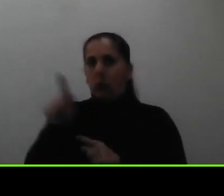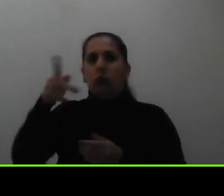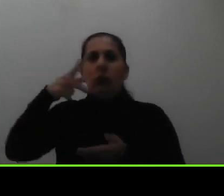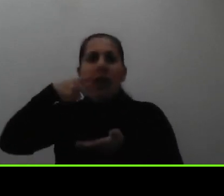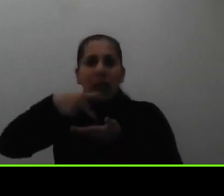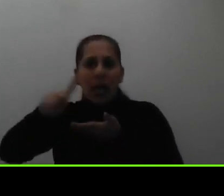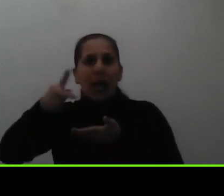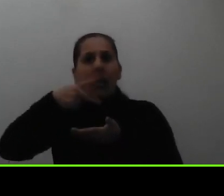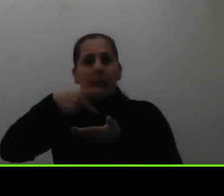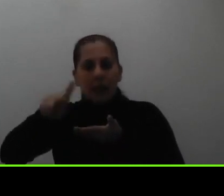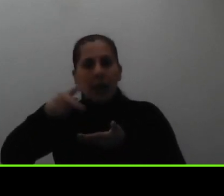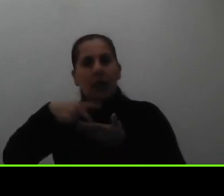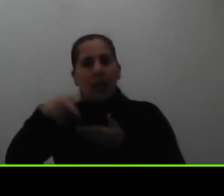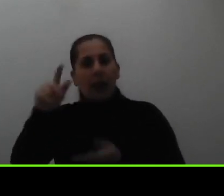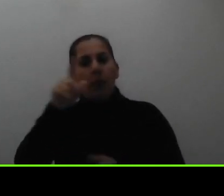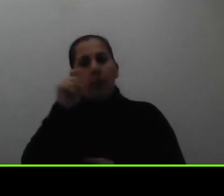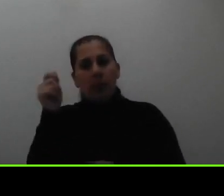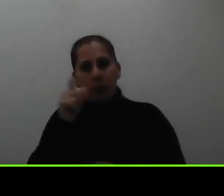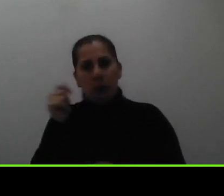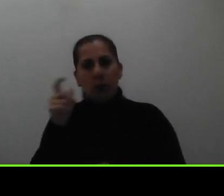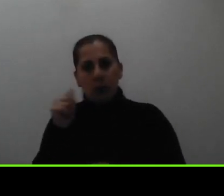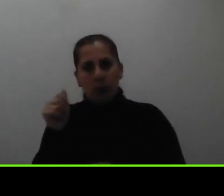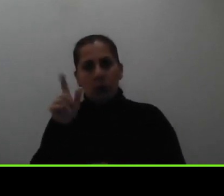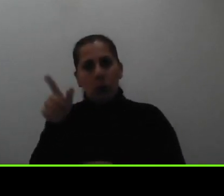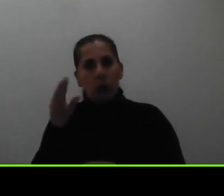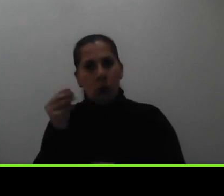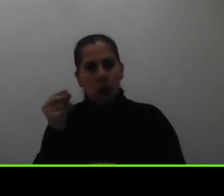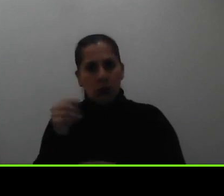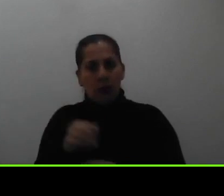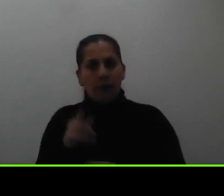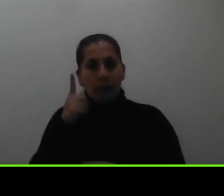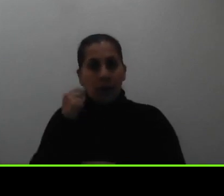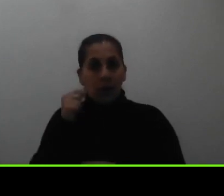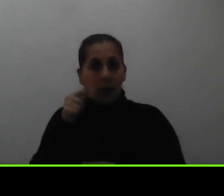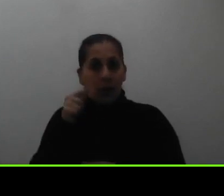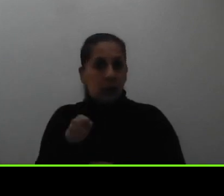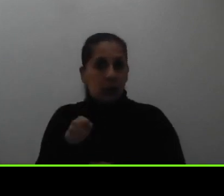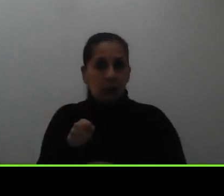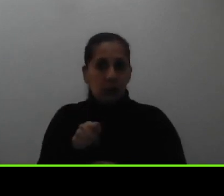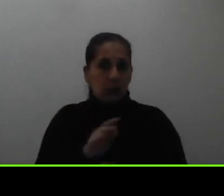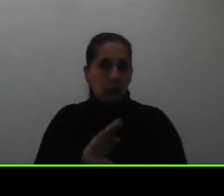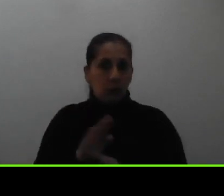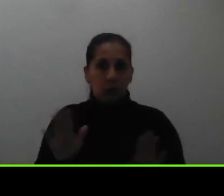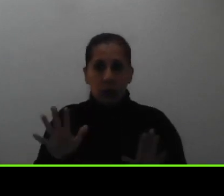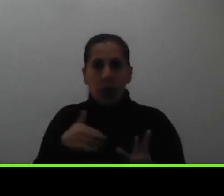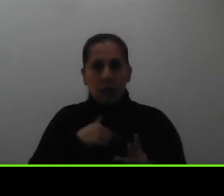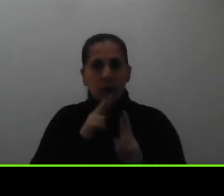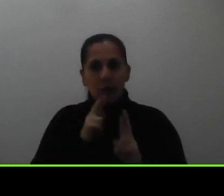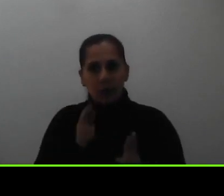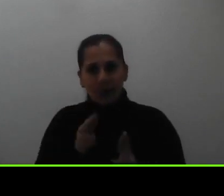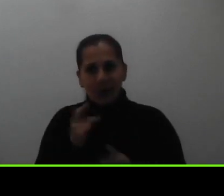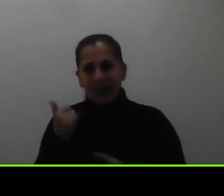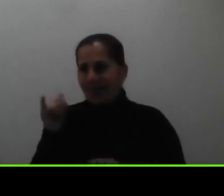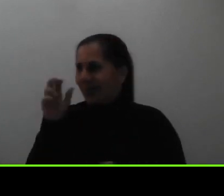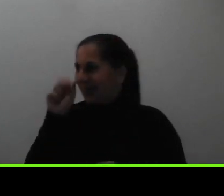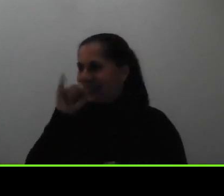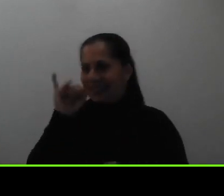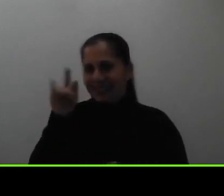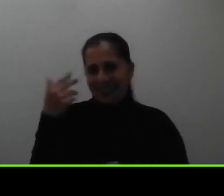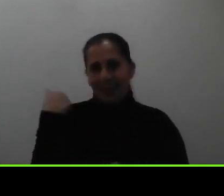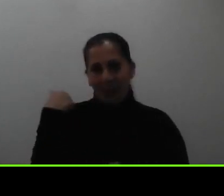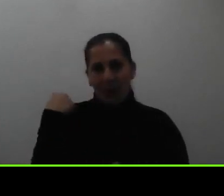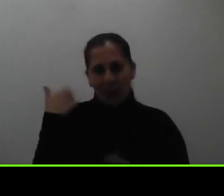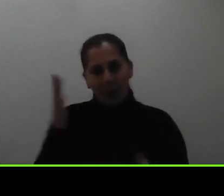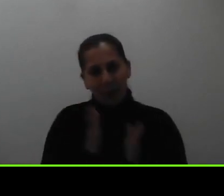mensualmente la cuota creo que con esto he contestado y si no Silvia pues me